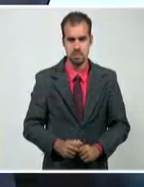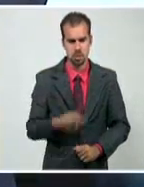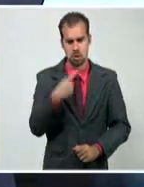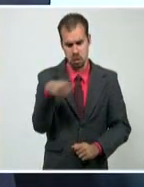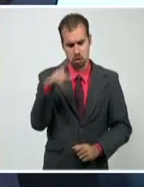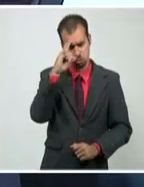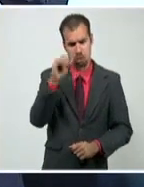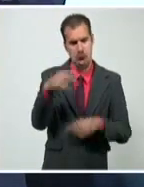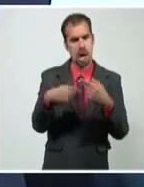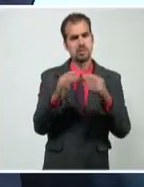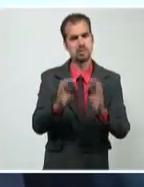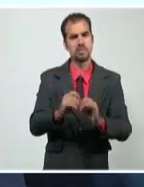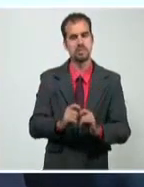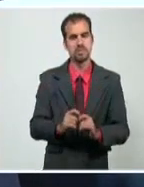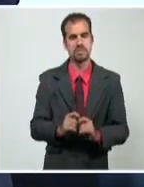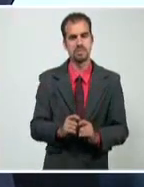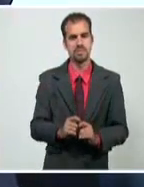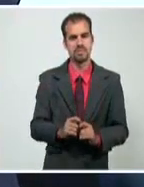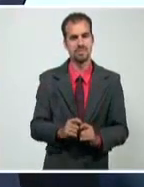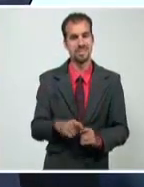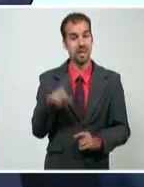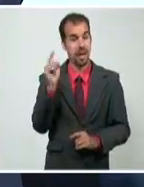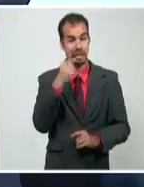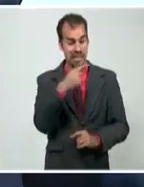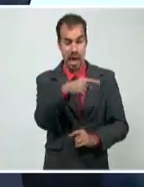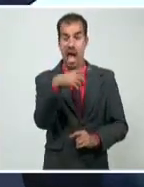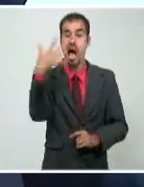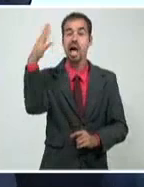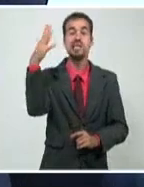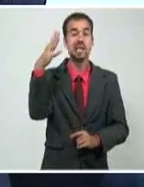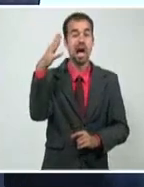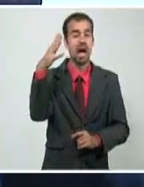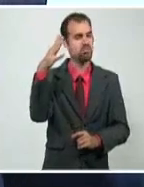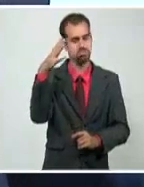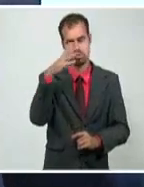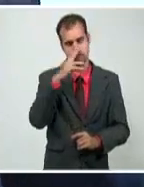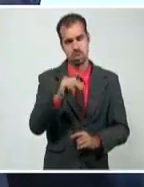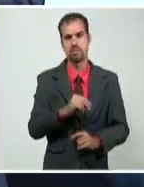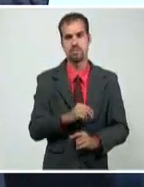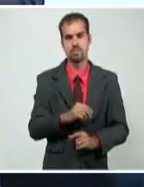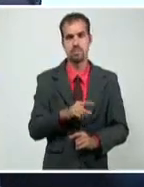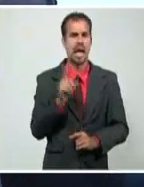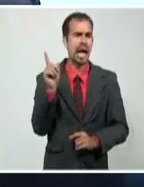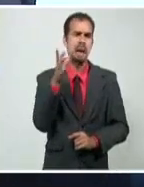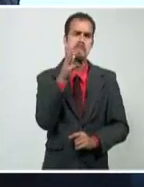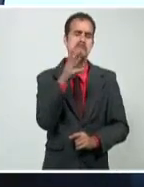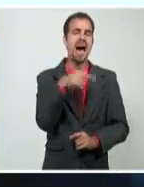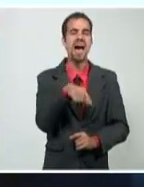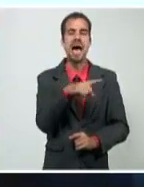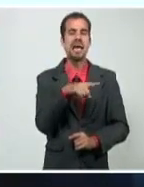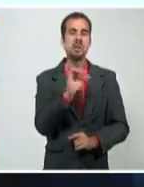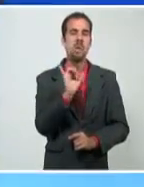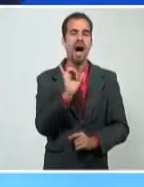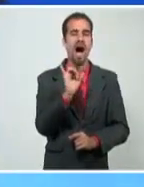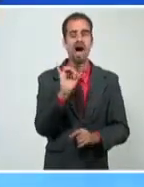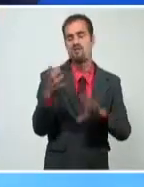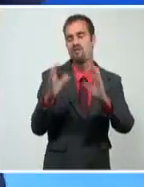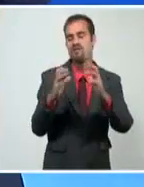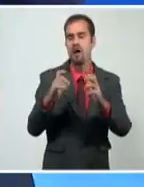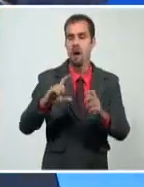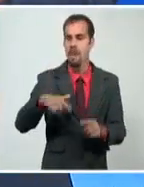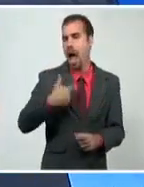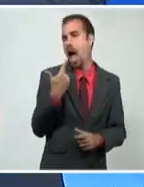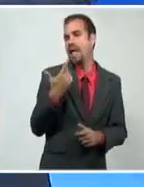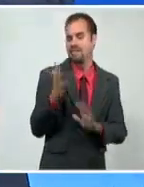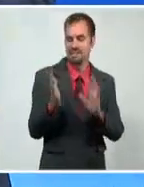Departamento de Muy acertada la decisión. No, no es extranjero, ahora preguntaban. Es como una especie de personaje. De eso también hemos hablado en otros momentos, que